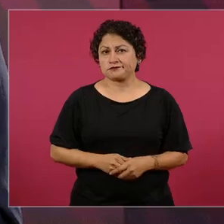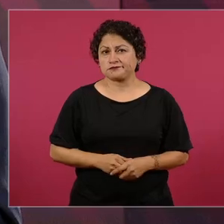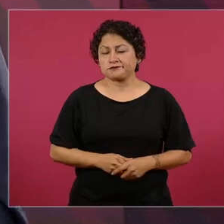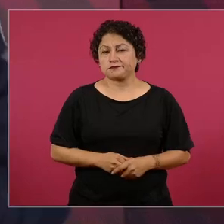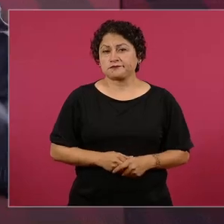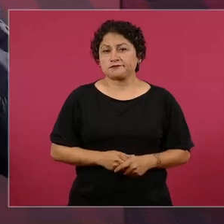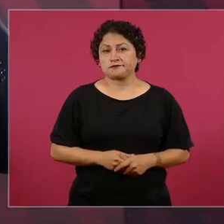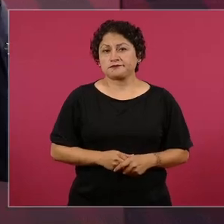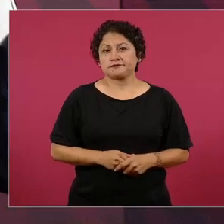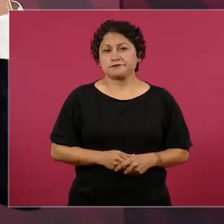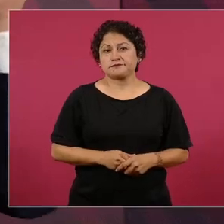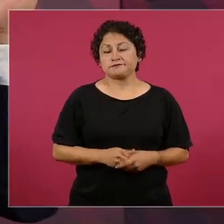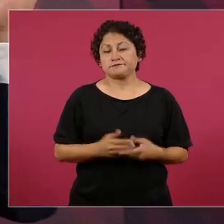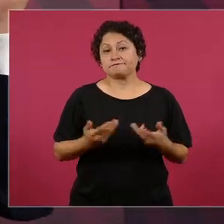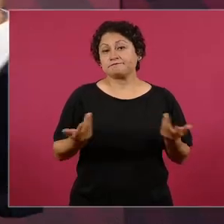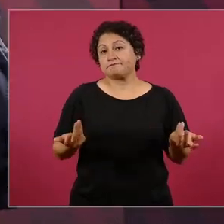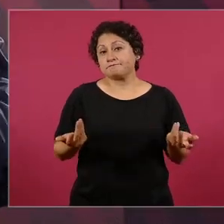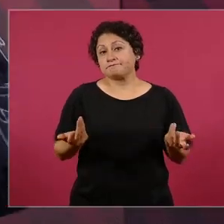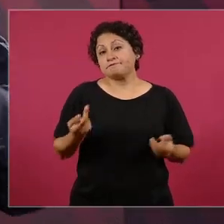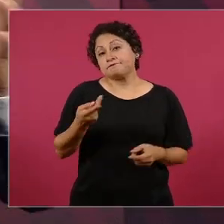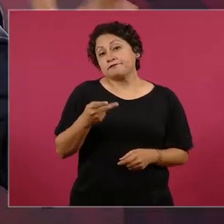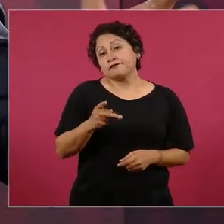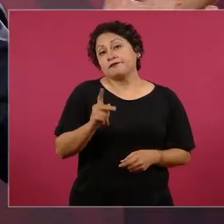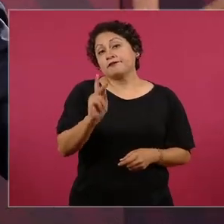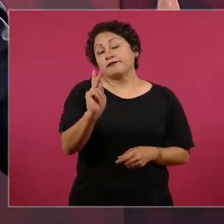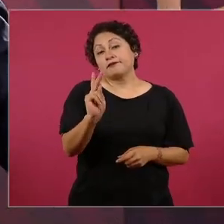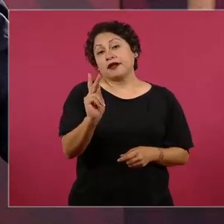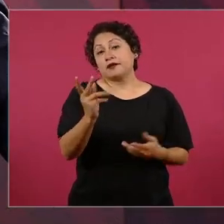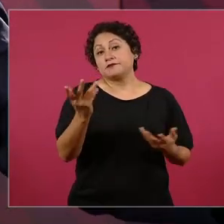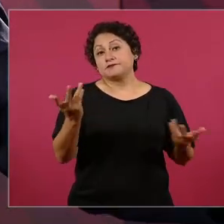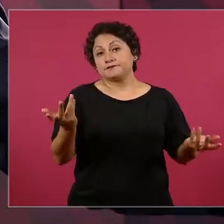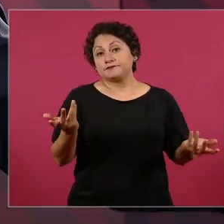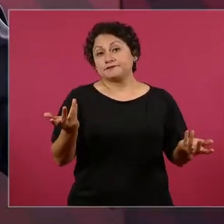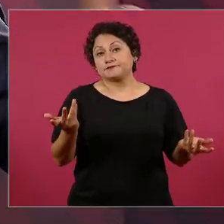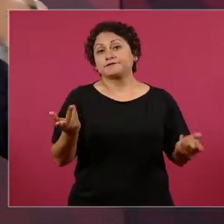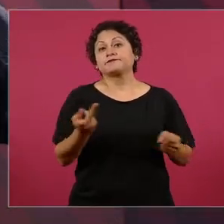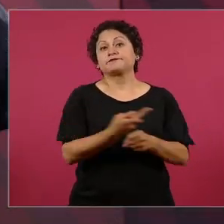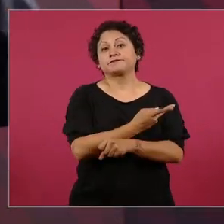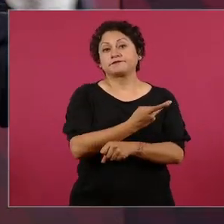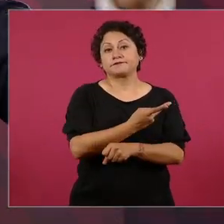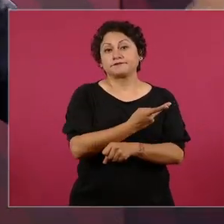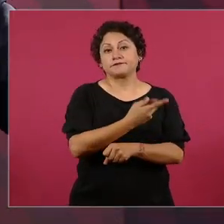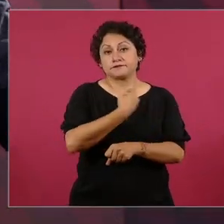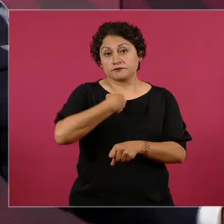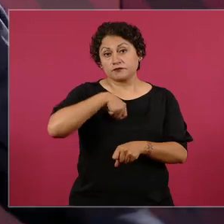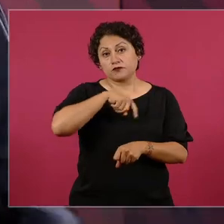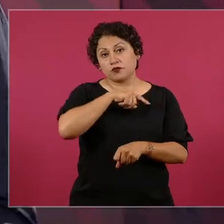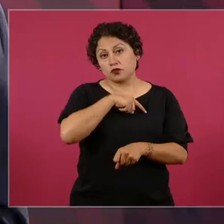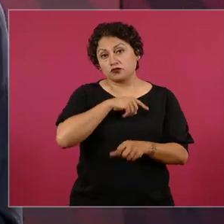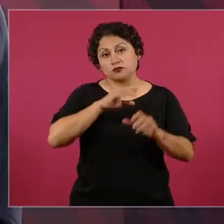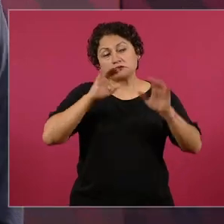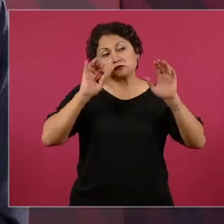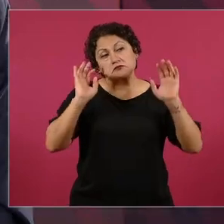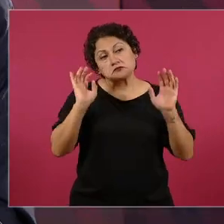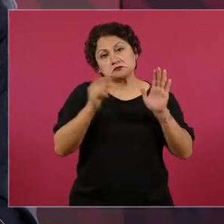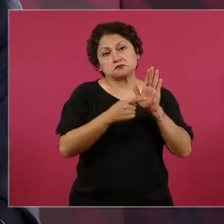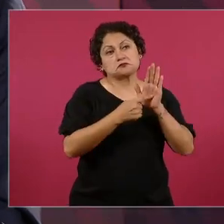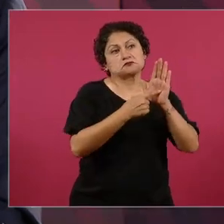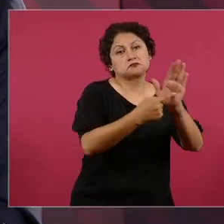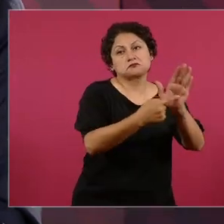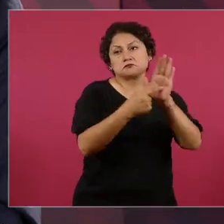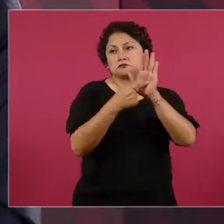pero no puede uno estar en todo, nada más darlo a conocer,